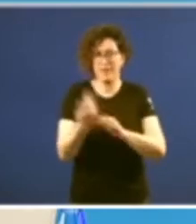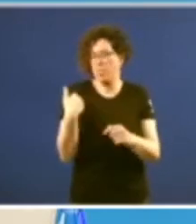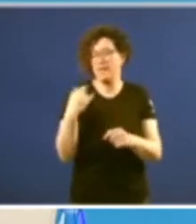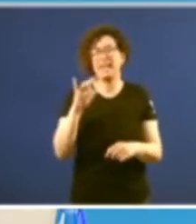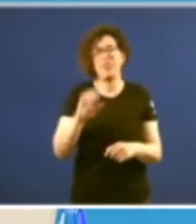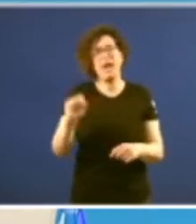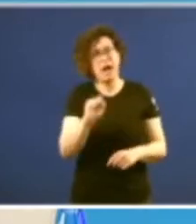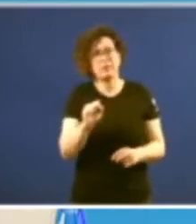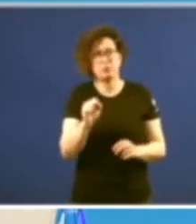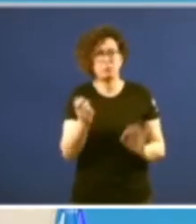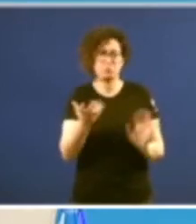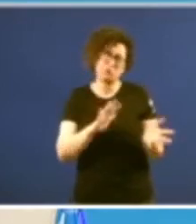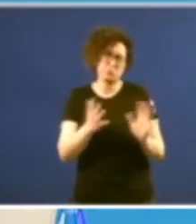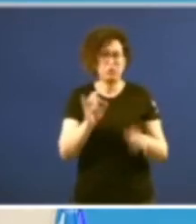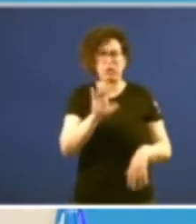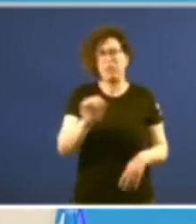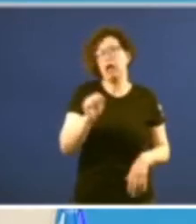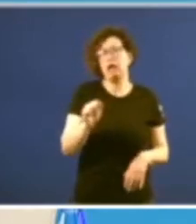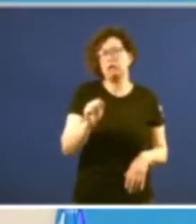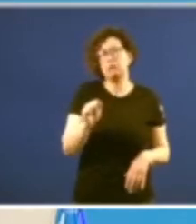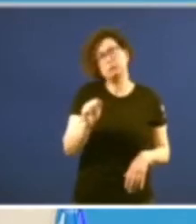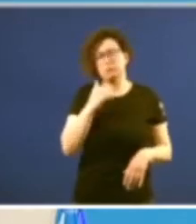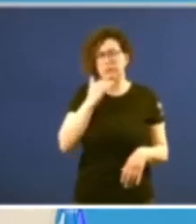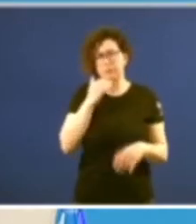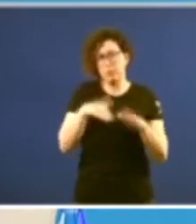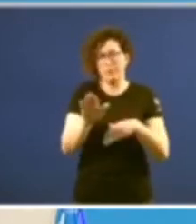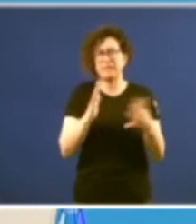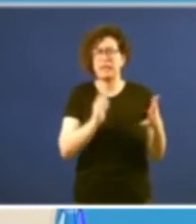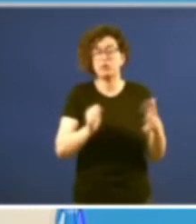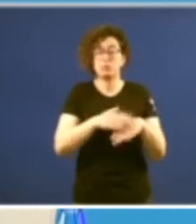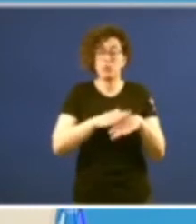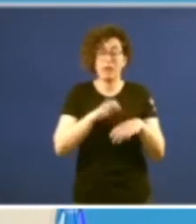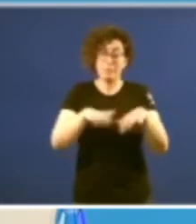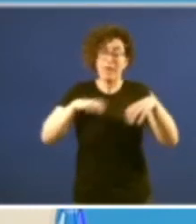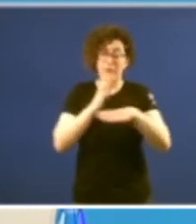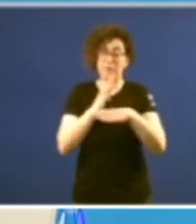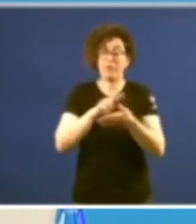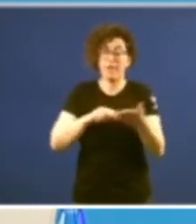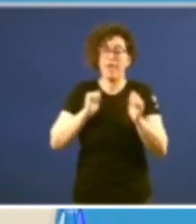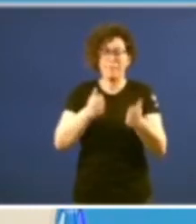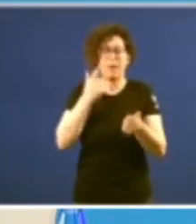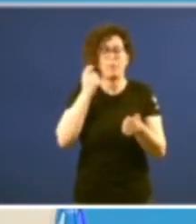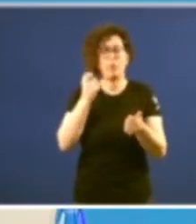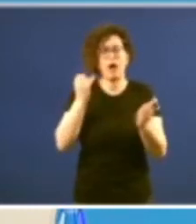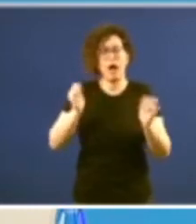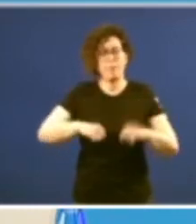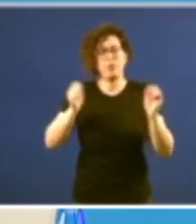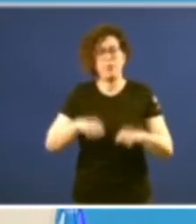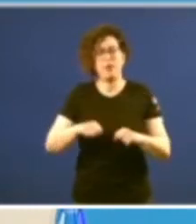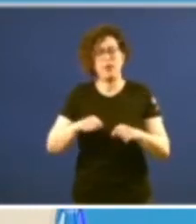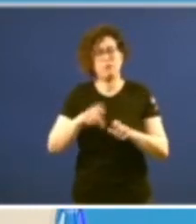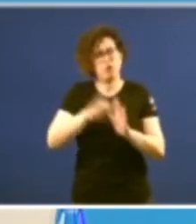anos alrededor de 15 anos un pouco máis de unha década cando o Parlamento de Galicia comeza a aprobar normas de outro perfil